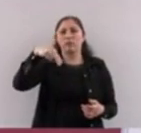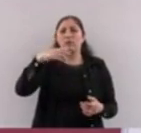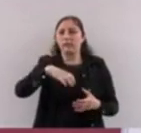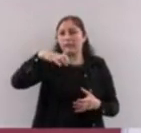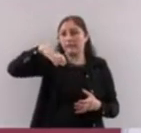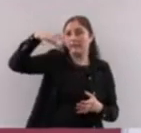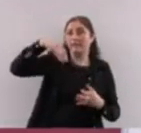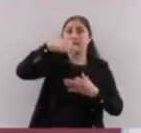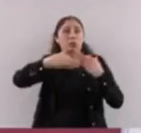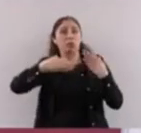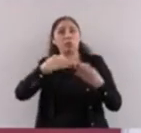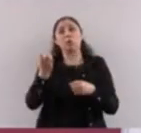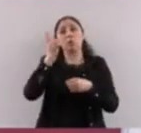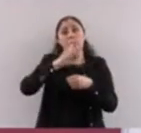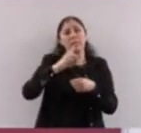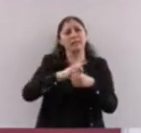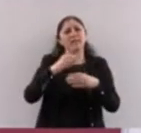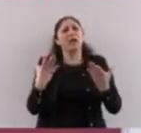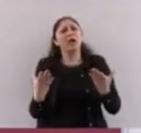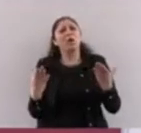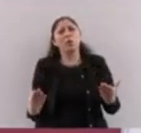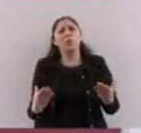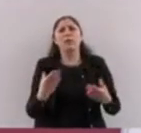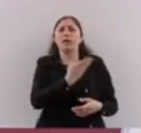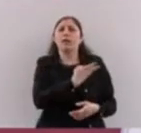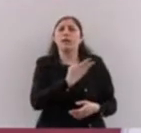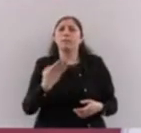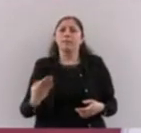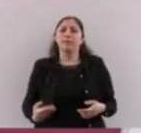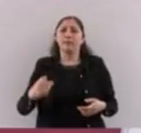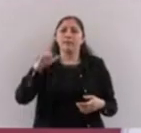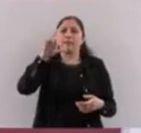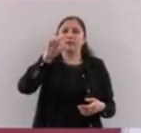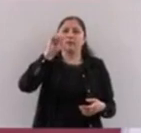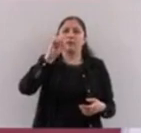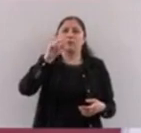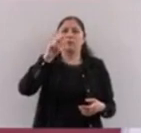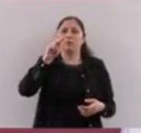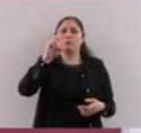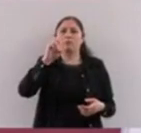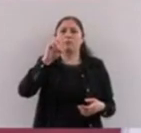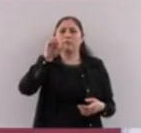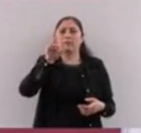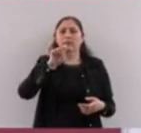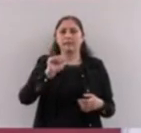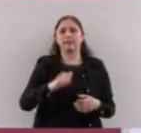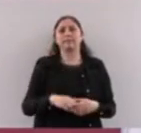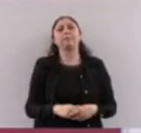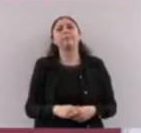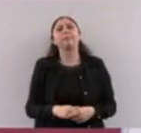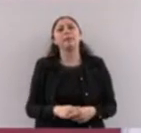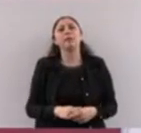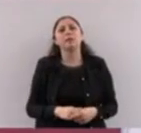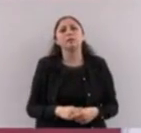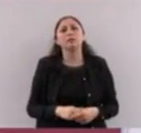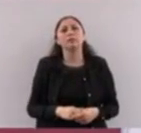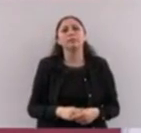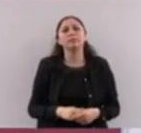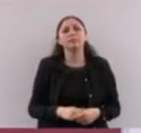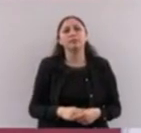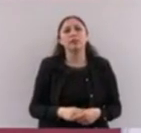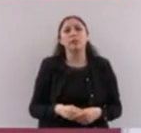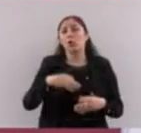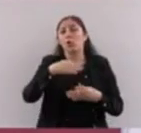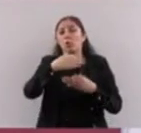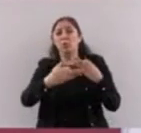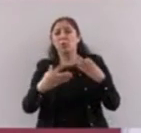viéramos la manera de que se les diera una mejor atención en las sucursales. Porque antes depositábamos todo el mismo